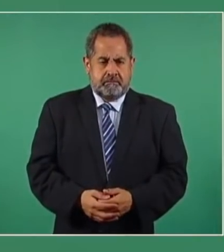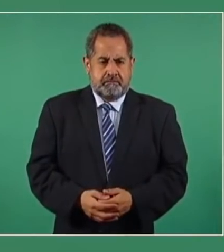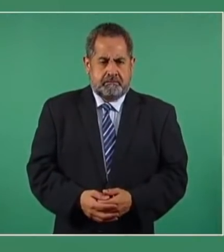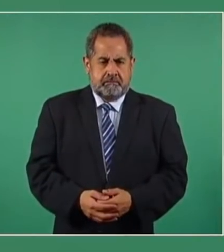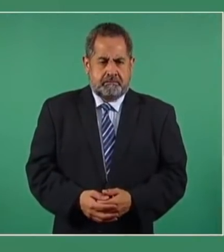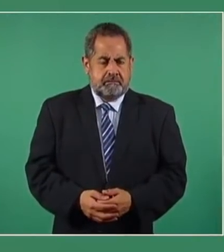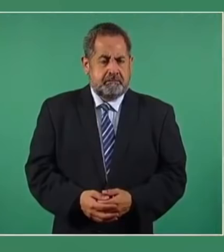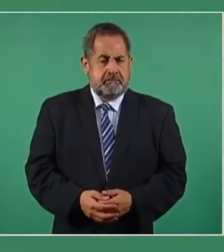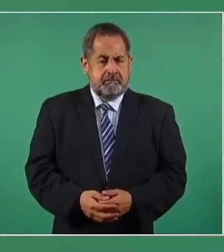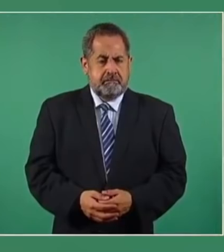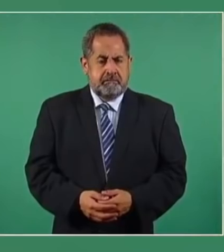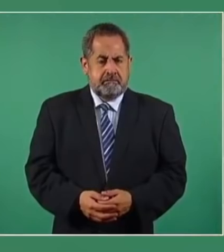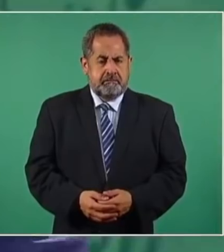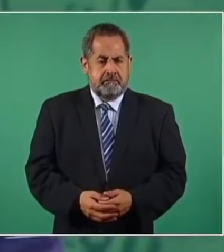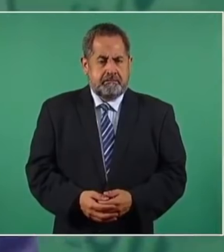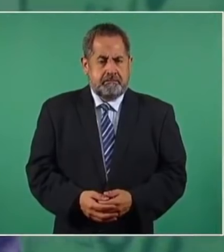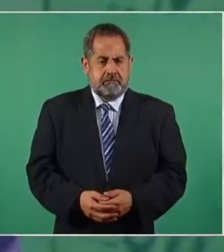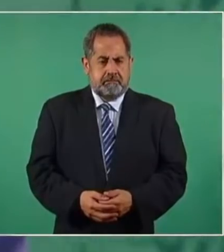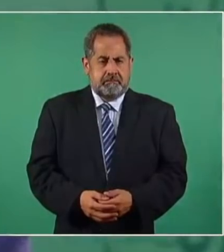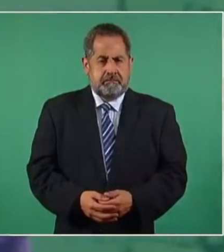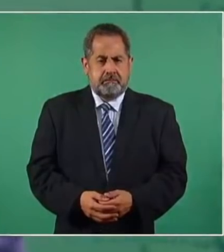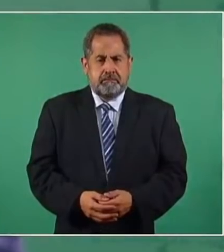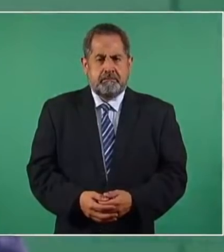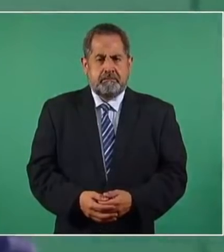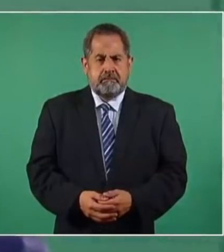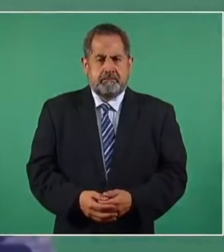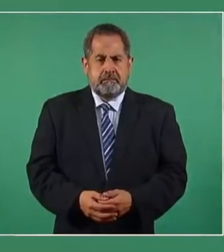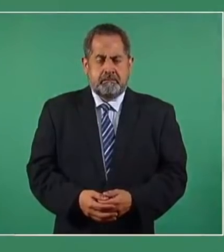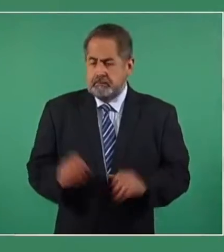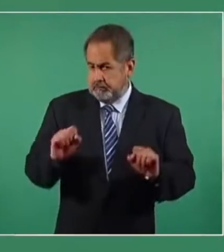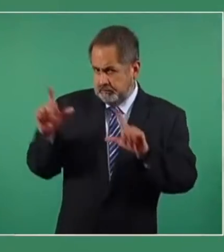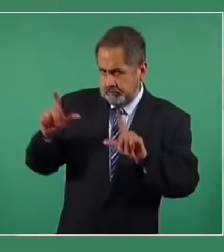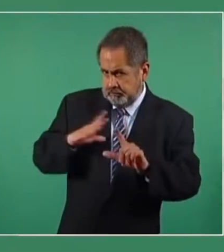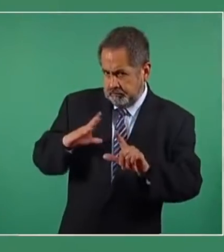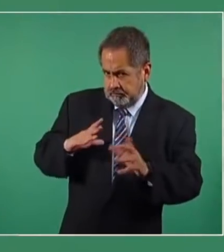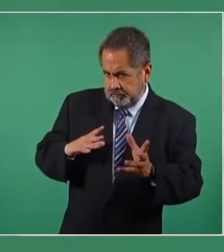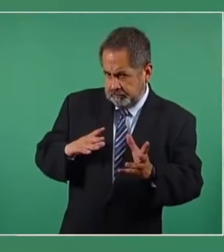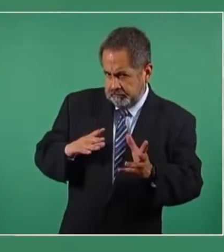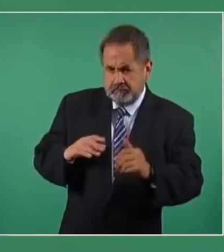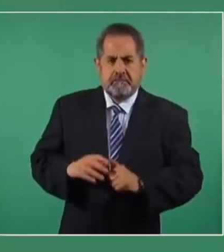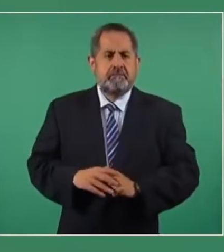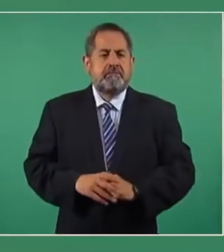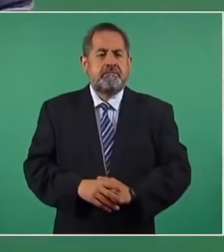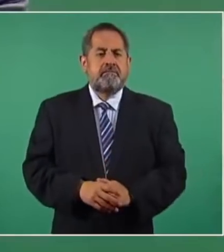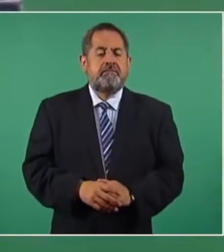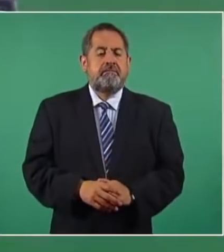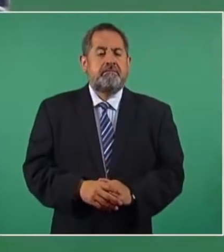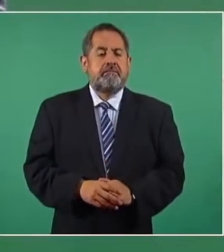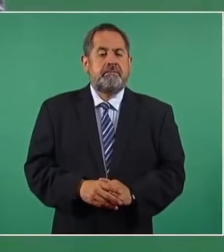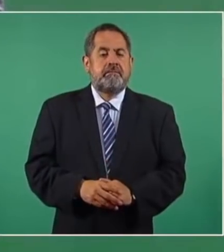mejor podemos pasar el tiempo haciendo otra cosa. Recordando chistes. ¿Por qué no? Arránquese con uno, señor.